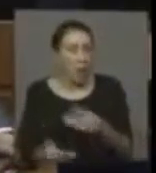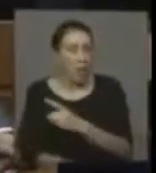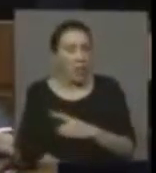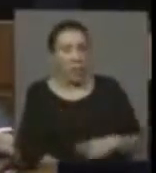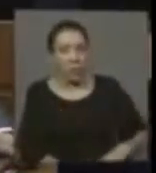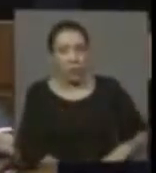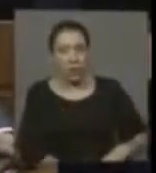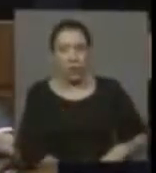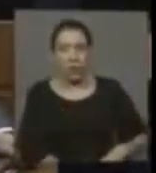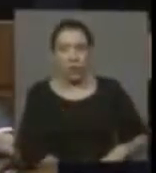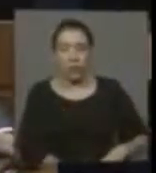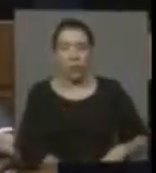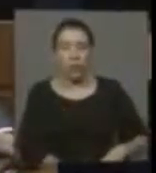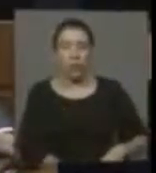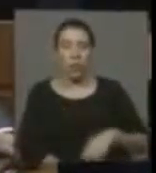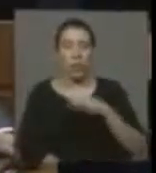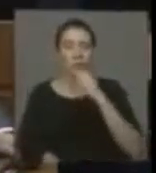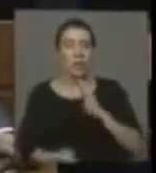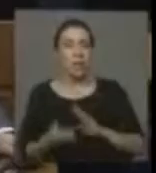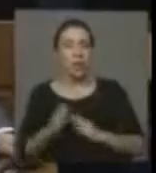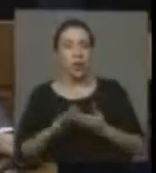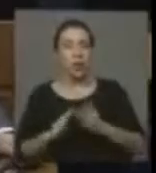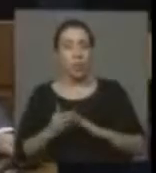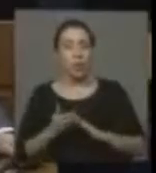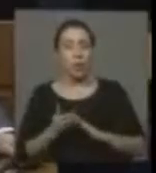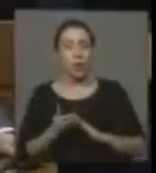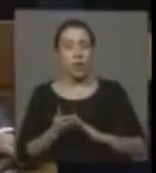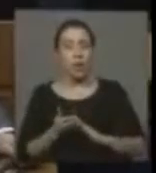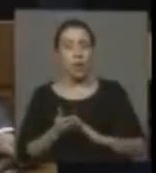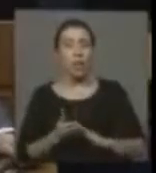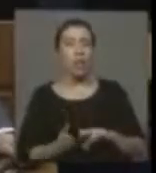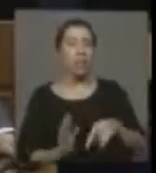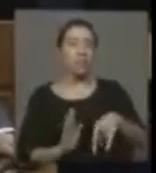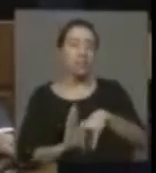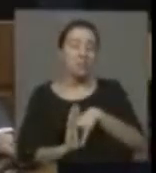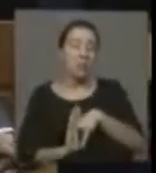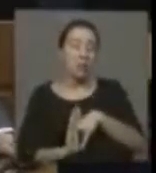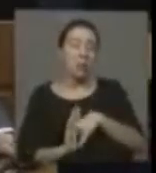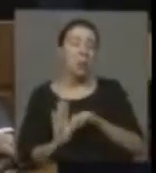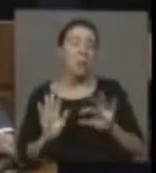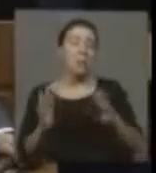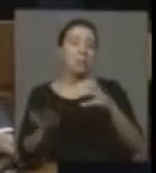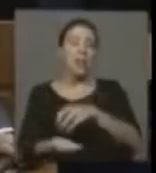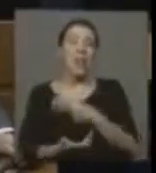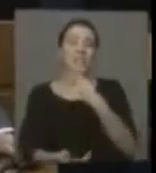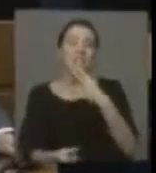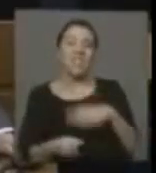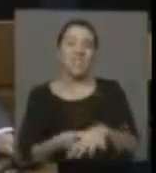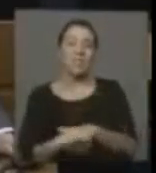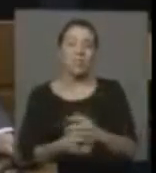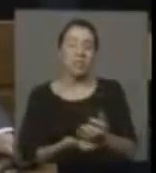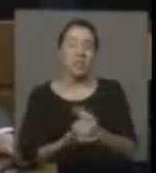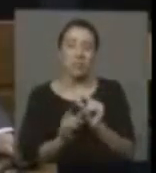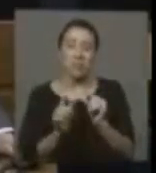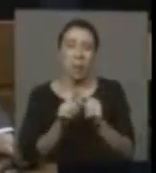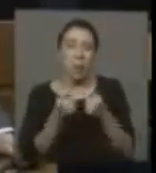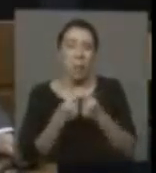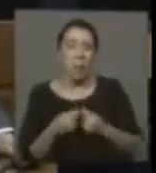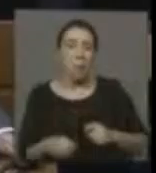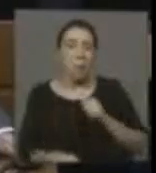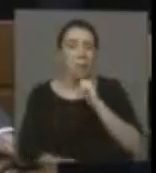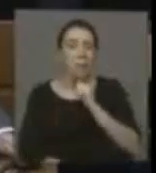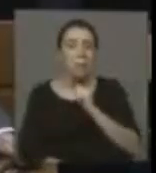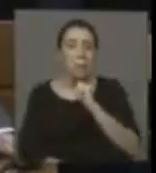diputados reconocen que las comunidades del litoral, de Chiloé, de la décima región, viven en condiciones de precariedad y de pobreza?